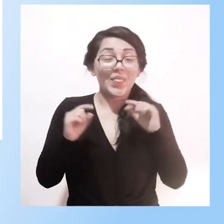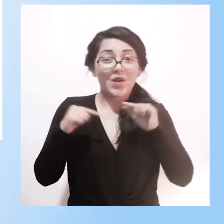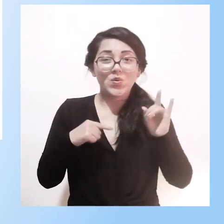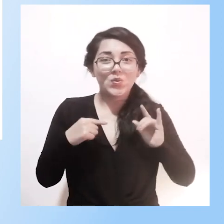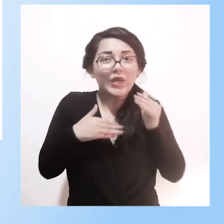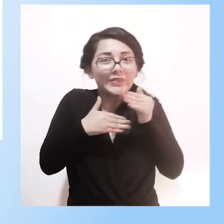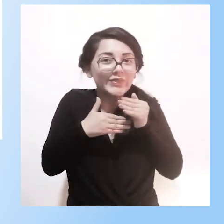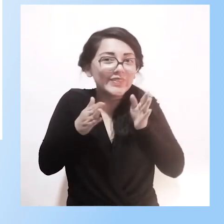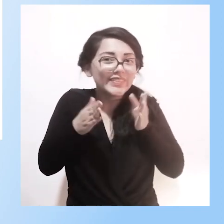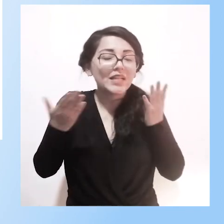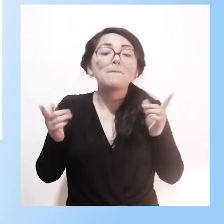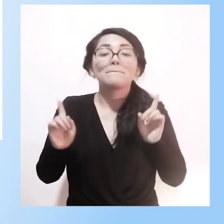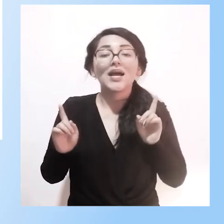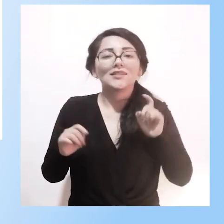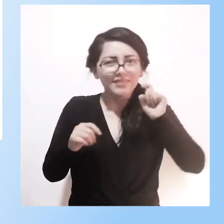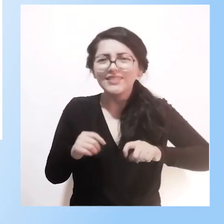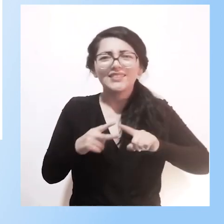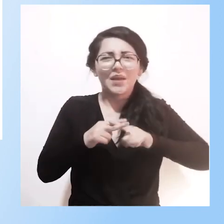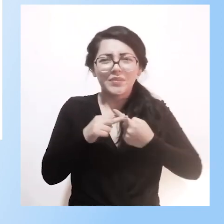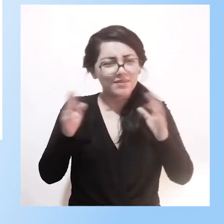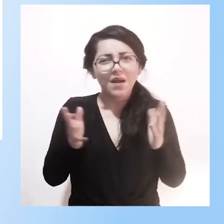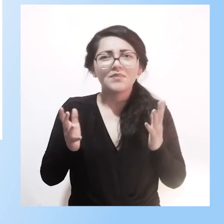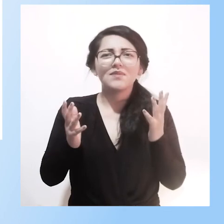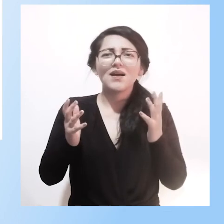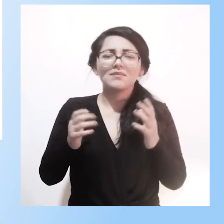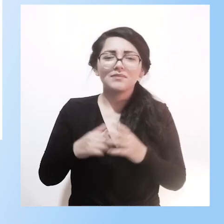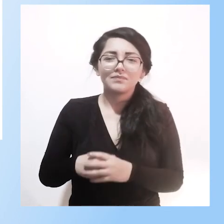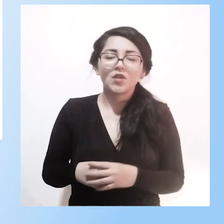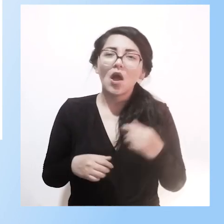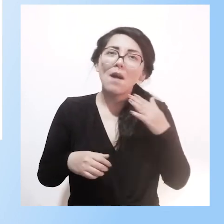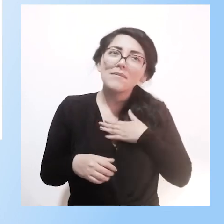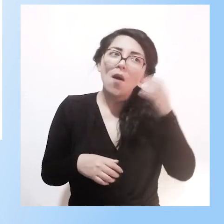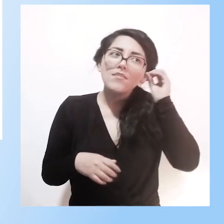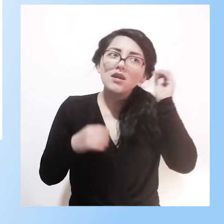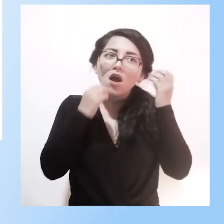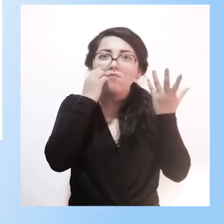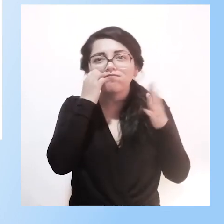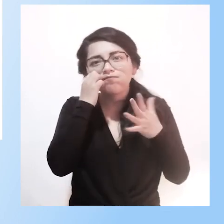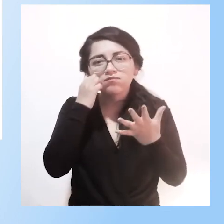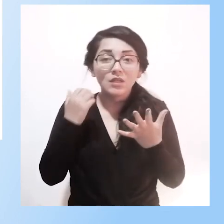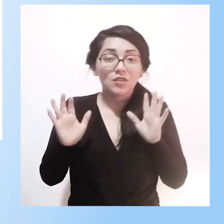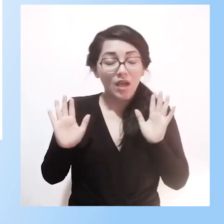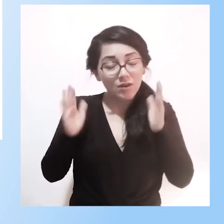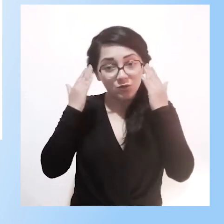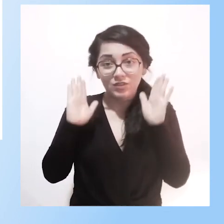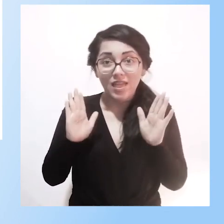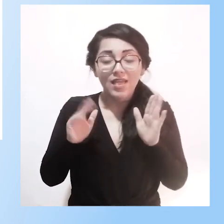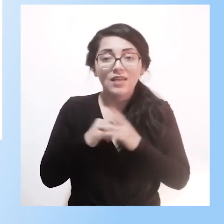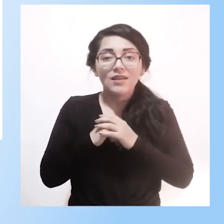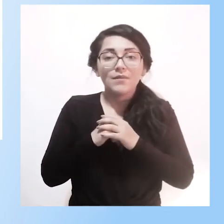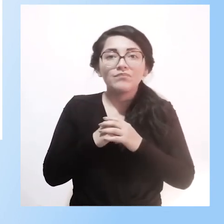hay que comenzar de alguna manera y yo diría que quizá, pero no por mucho tiempo,